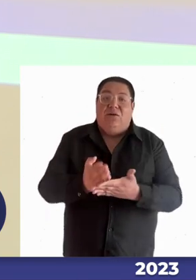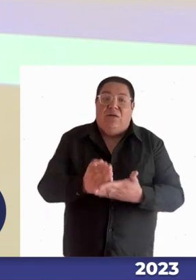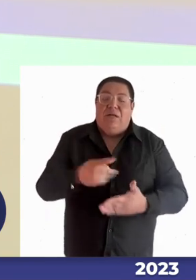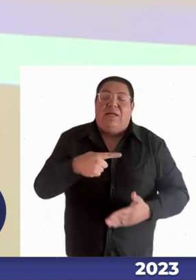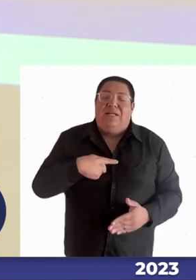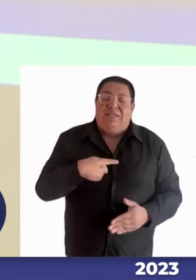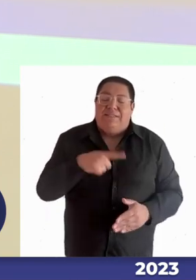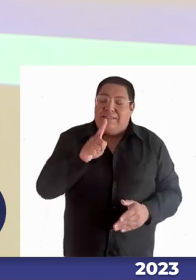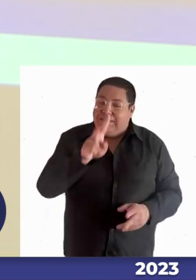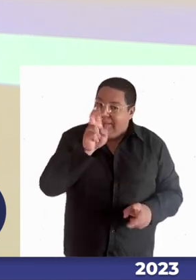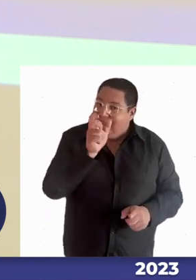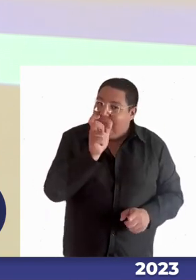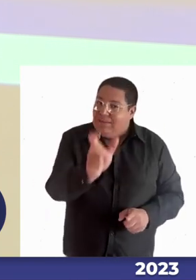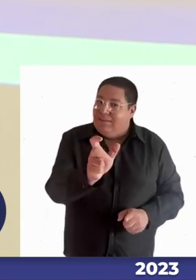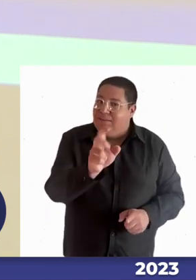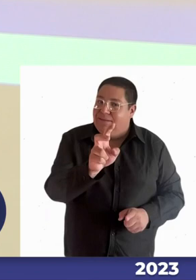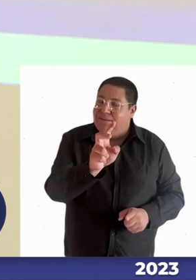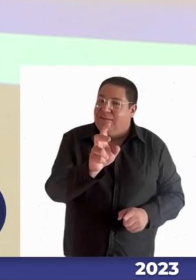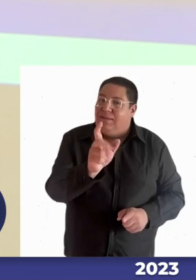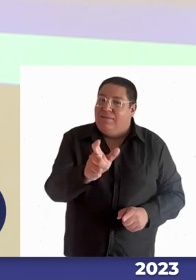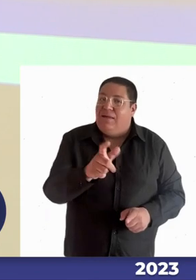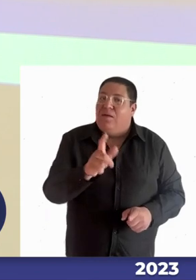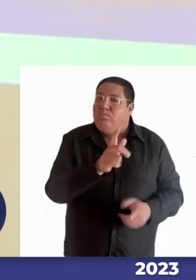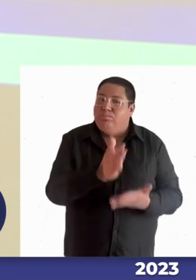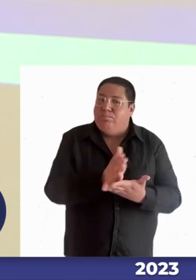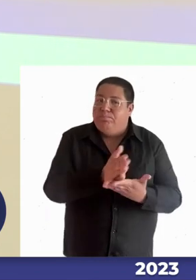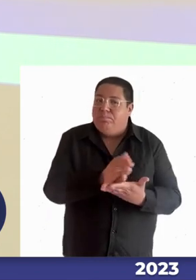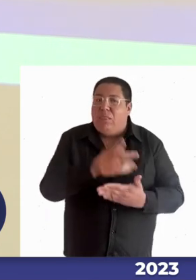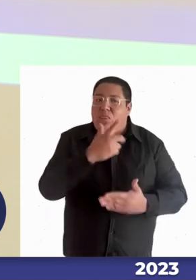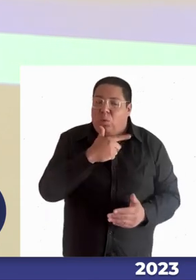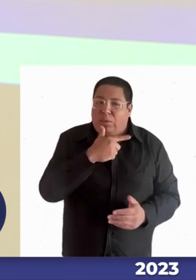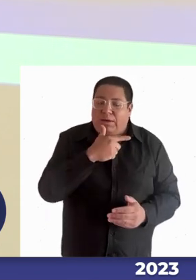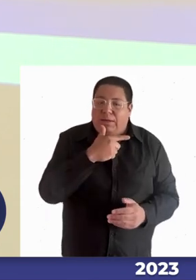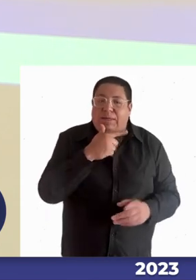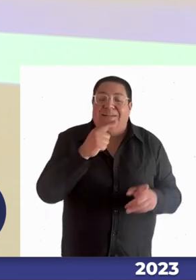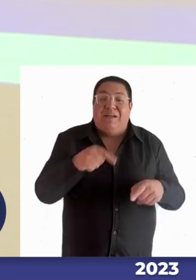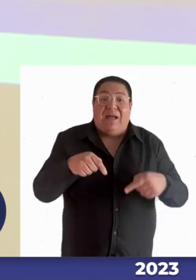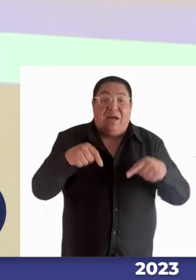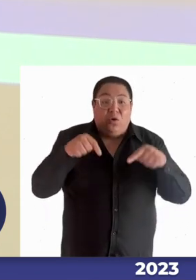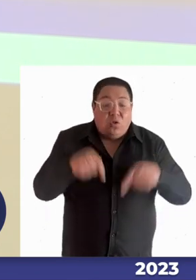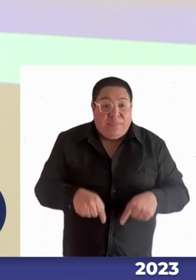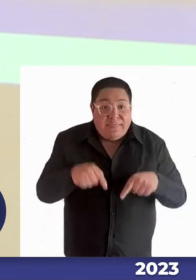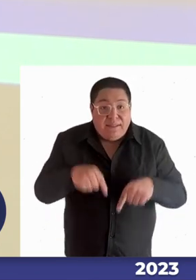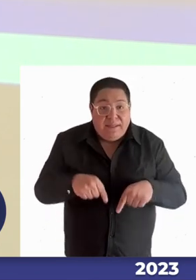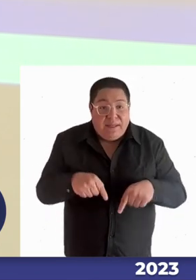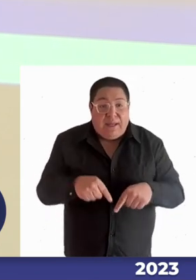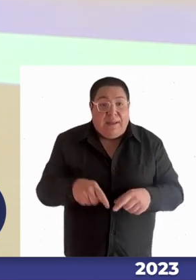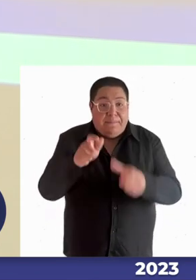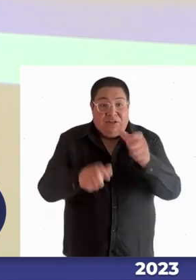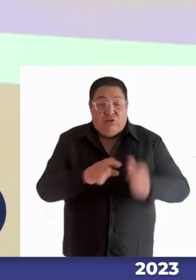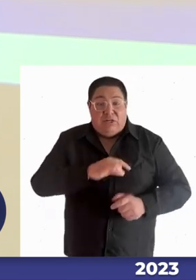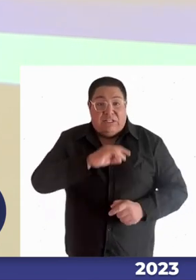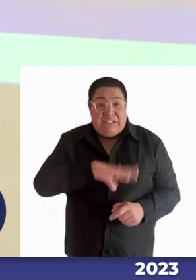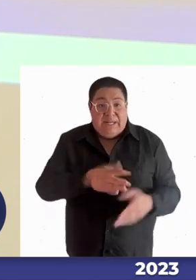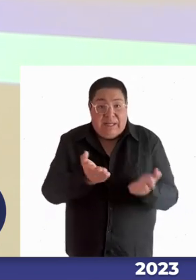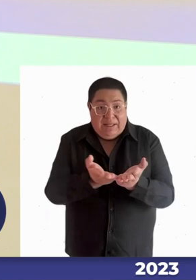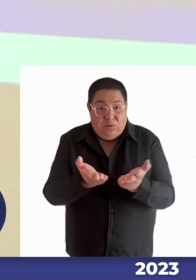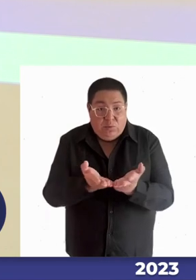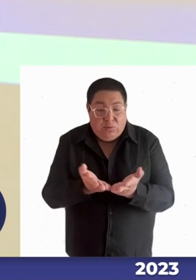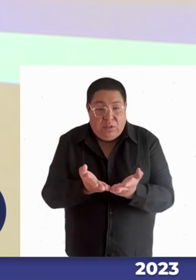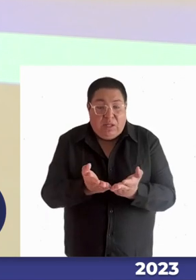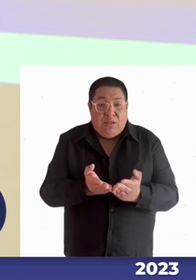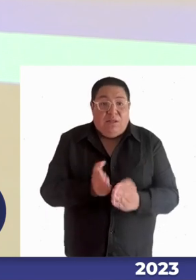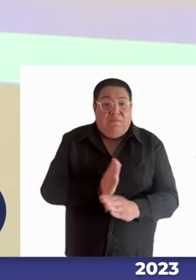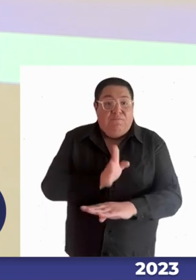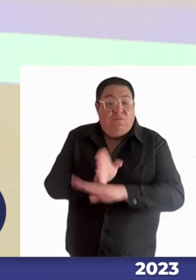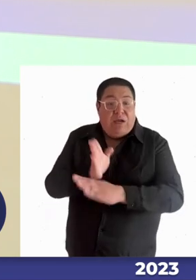quede en una duda al respecto hoy día a ningún estudiante en Chile aunque vaya a una escuela particular